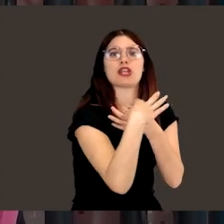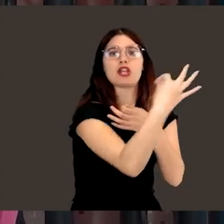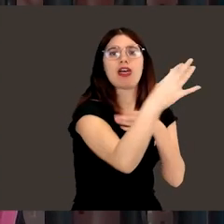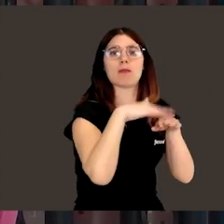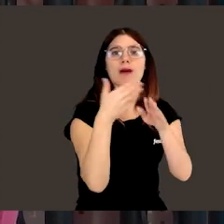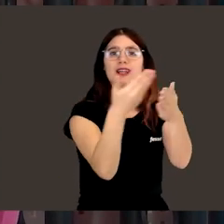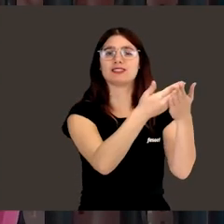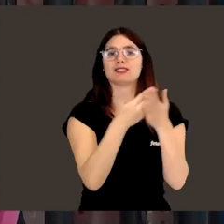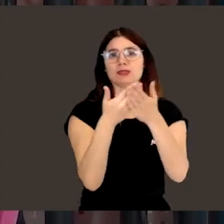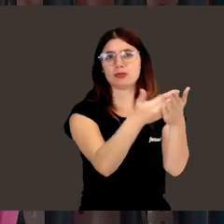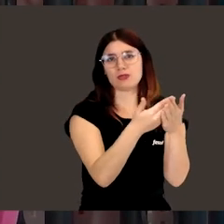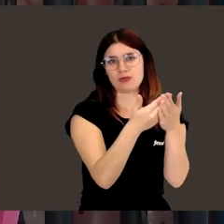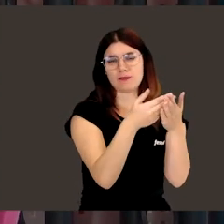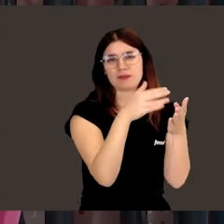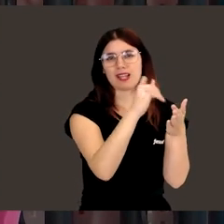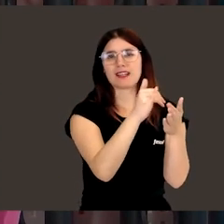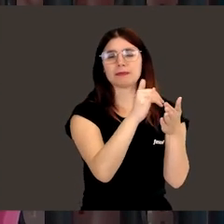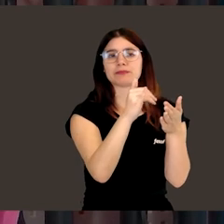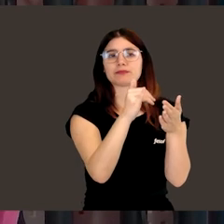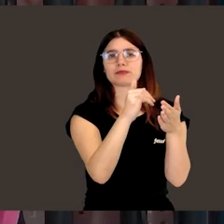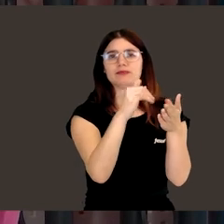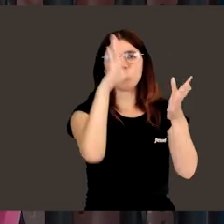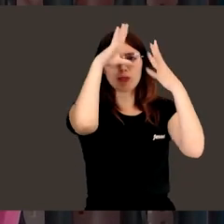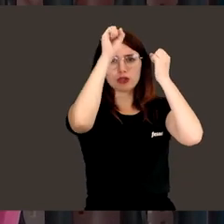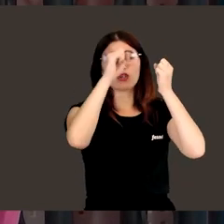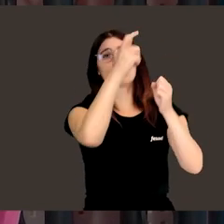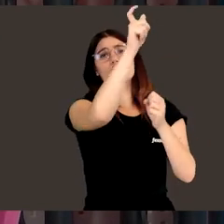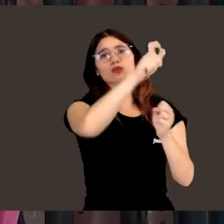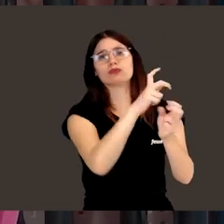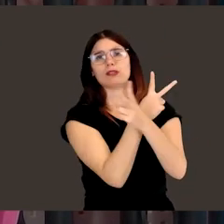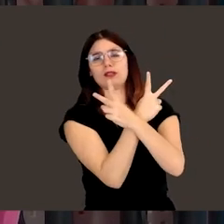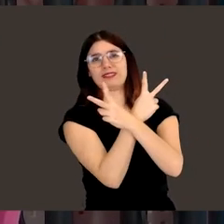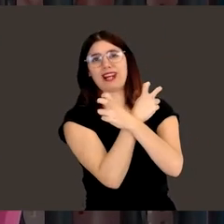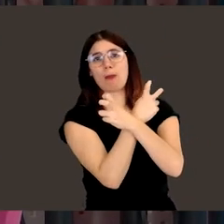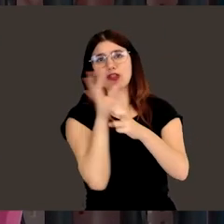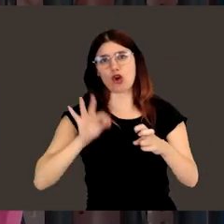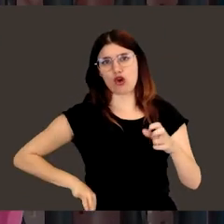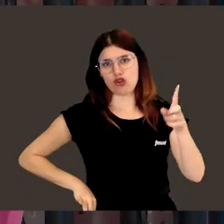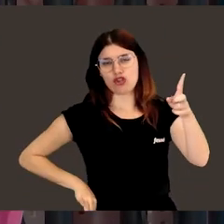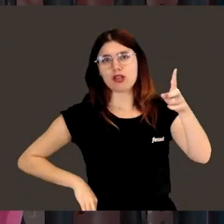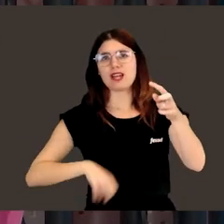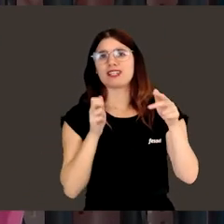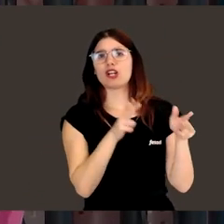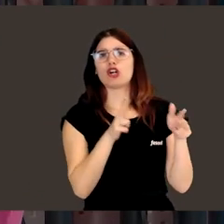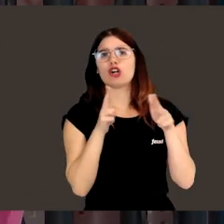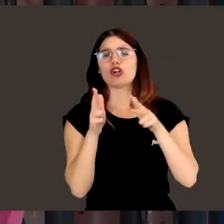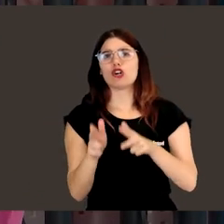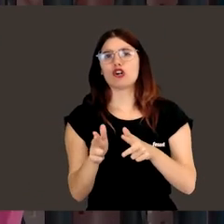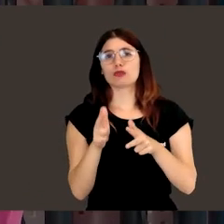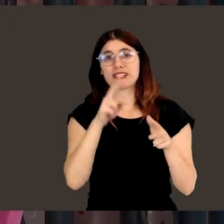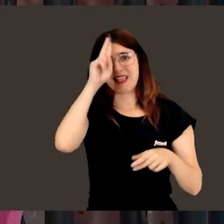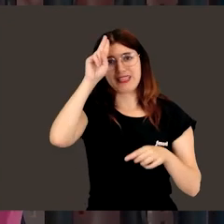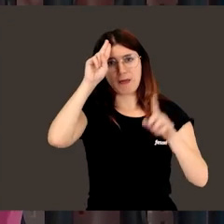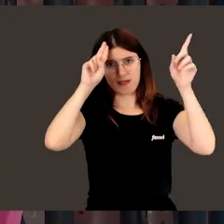un estudio con un protocolo compasivo con un traumatólogo en el Hospital